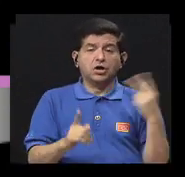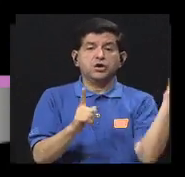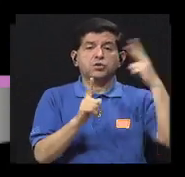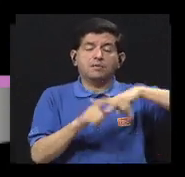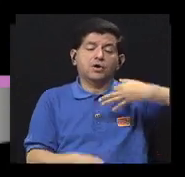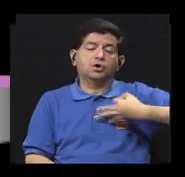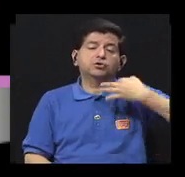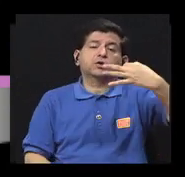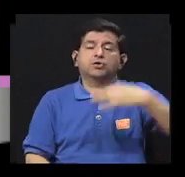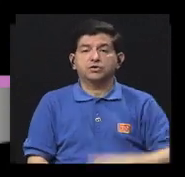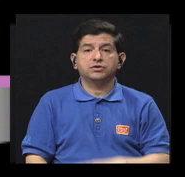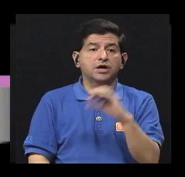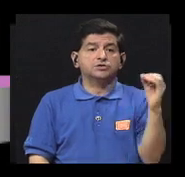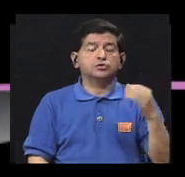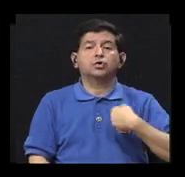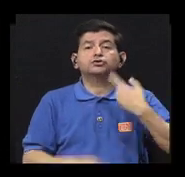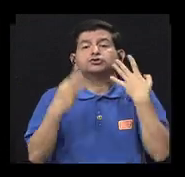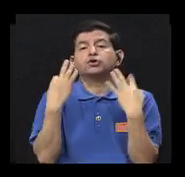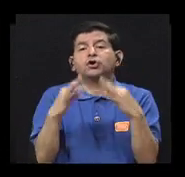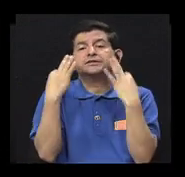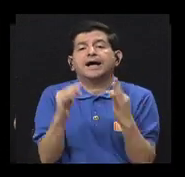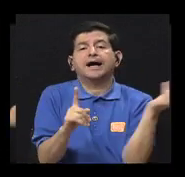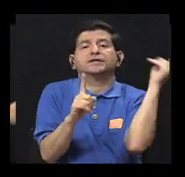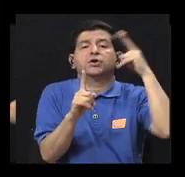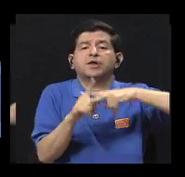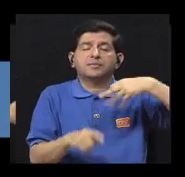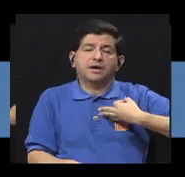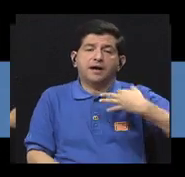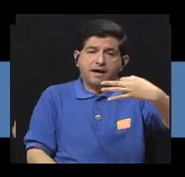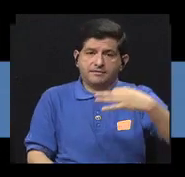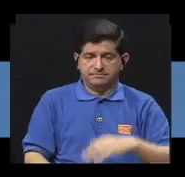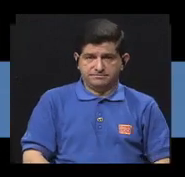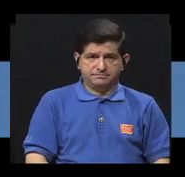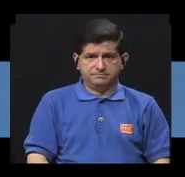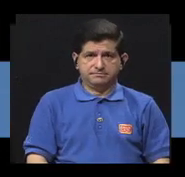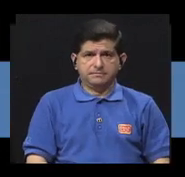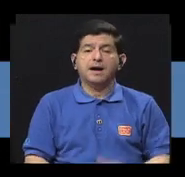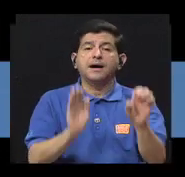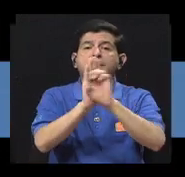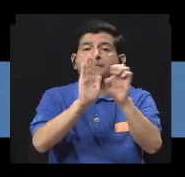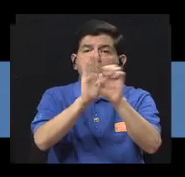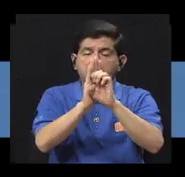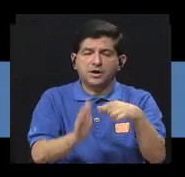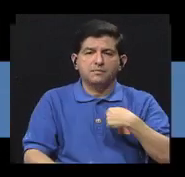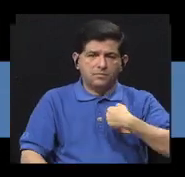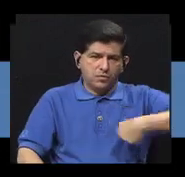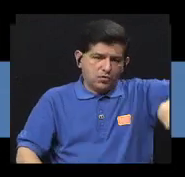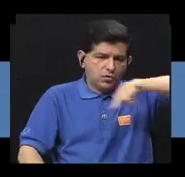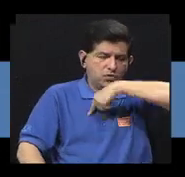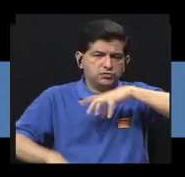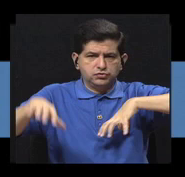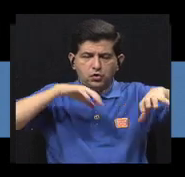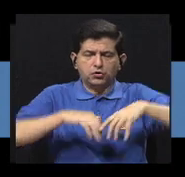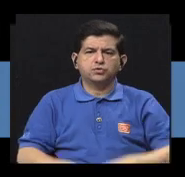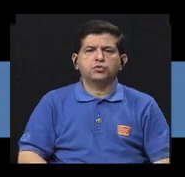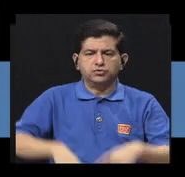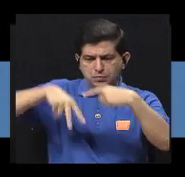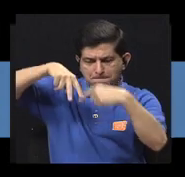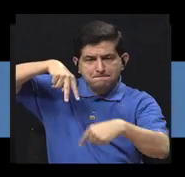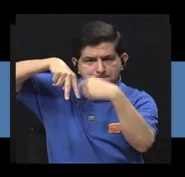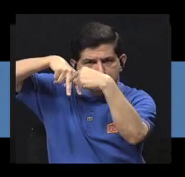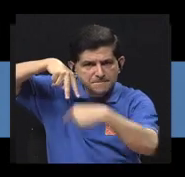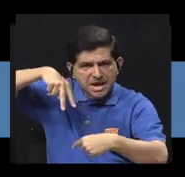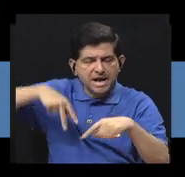aplico diariamente o por lo menos trato de aplicarla diariamente. Por ejemplo, cuando movilizamos una pierna o